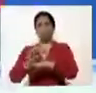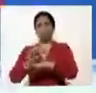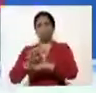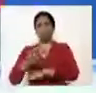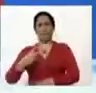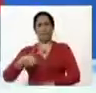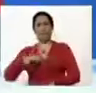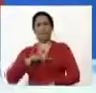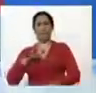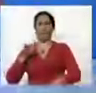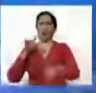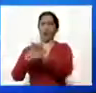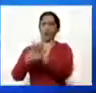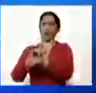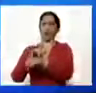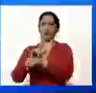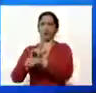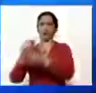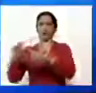neoliberal, financiera.